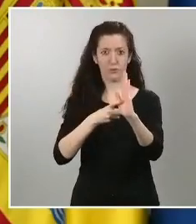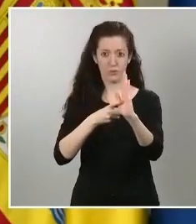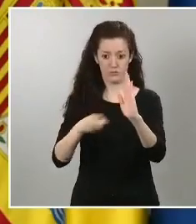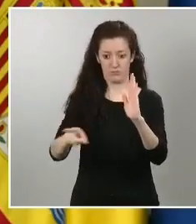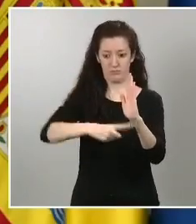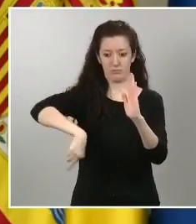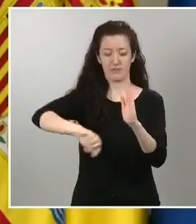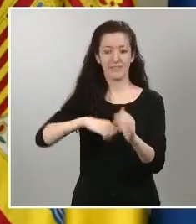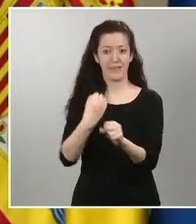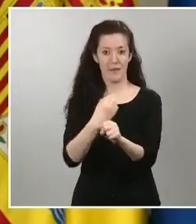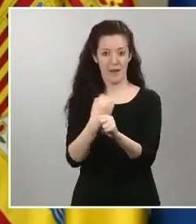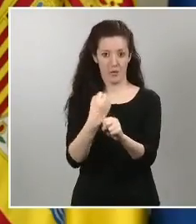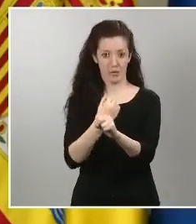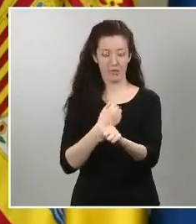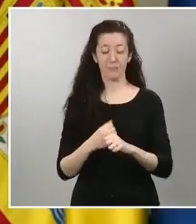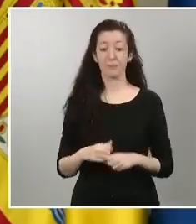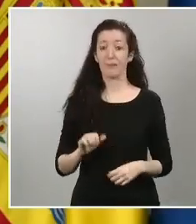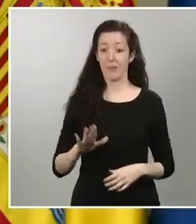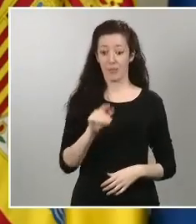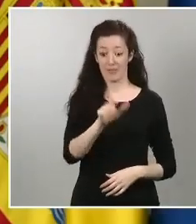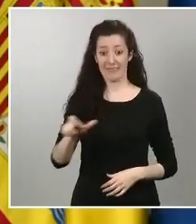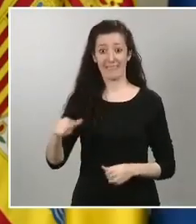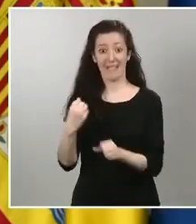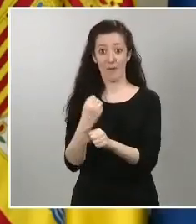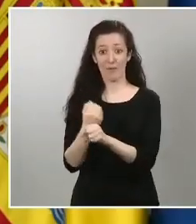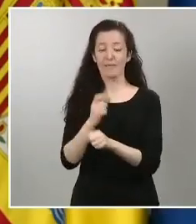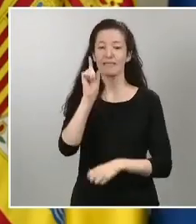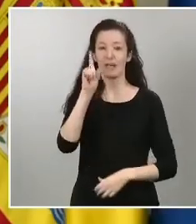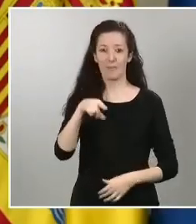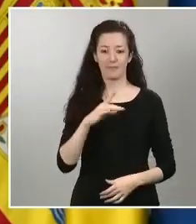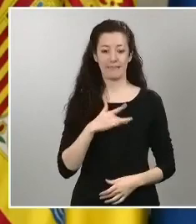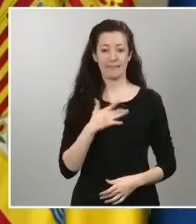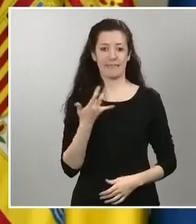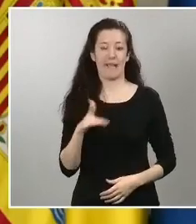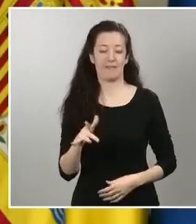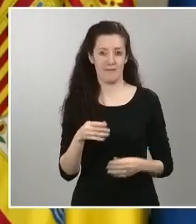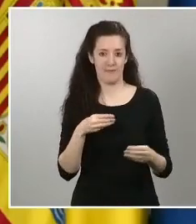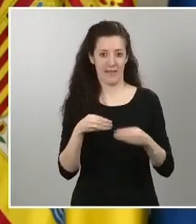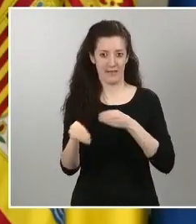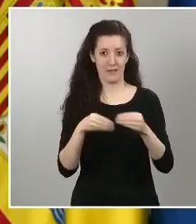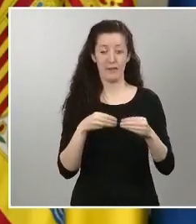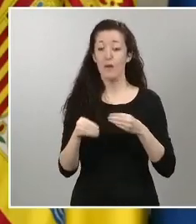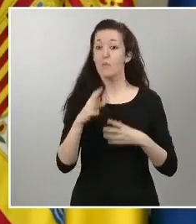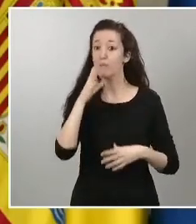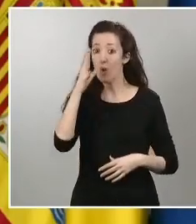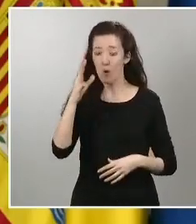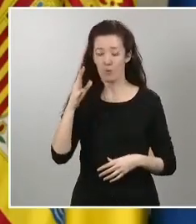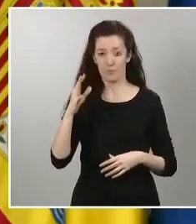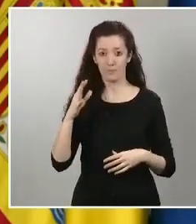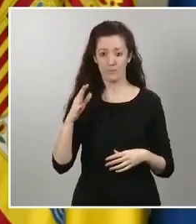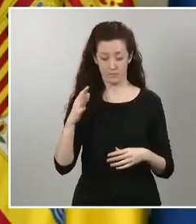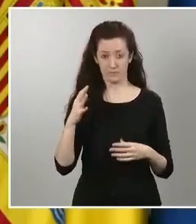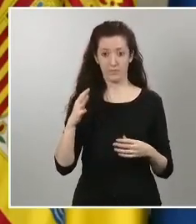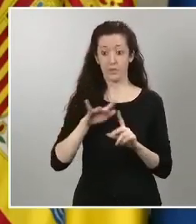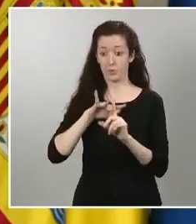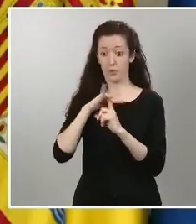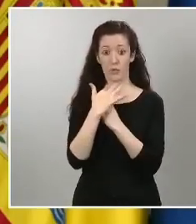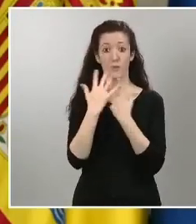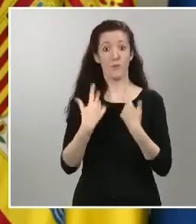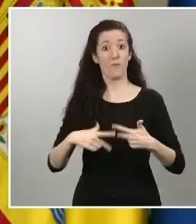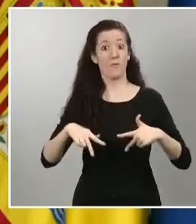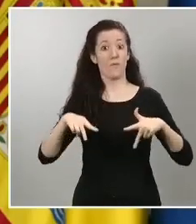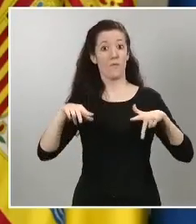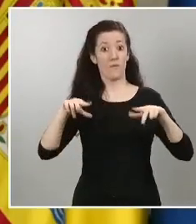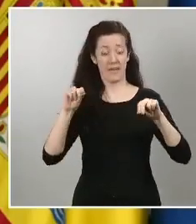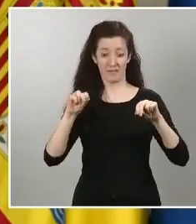trabajadores y las trabajadoras también cedemos pues hemos de devolverle al empresario y a la empresaria hasta antes del 31